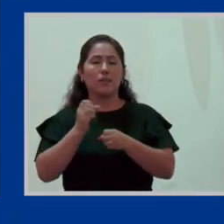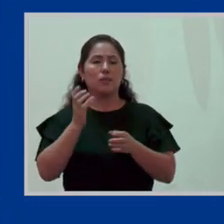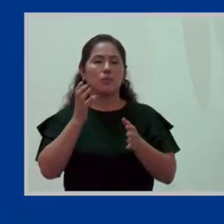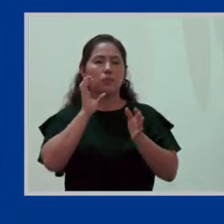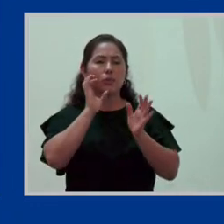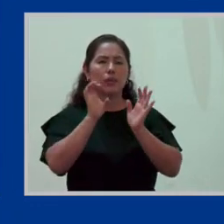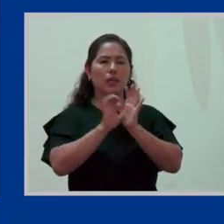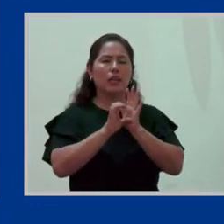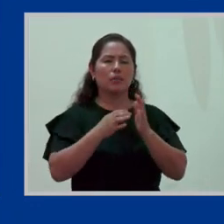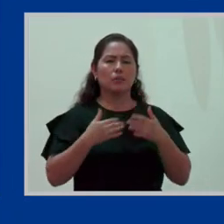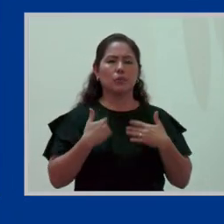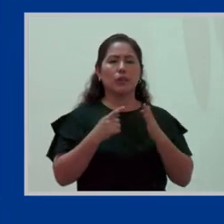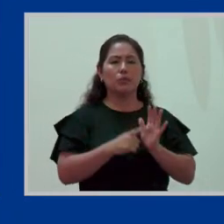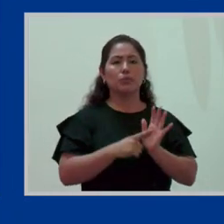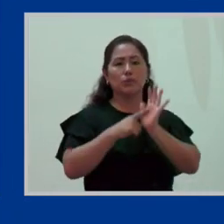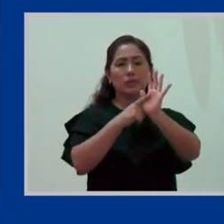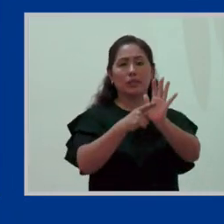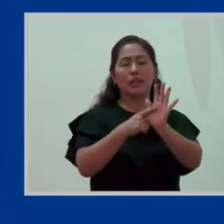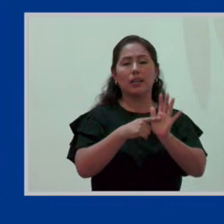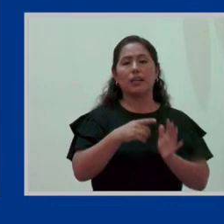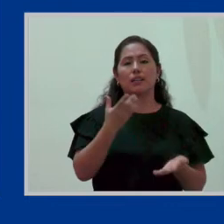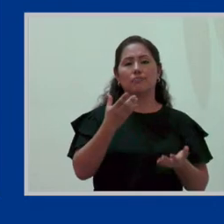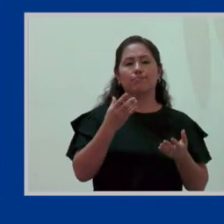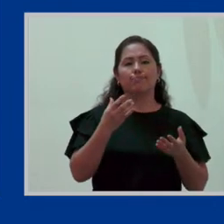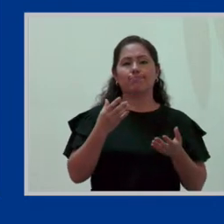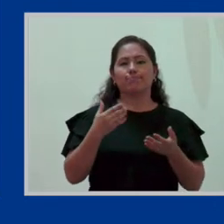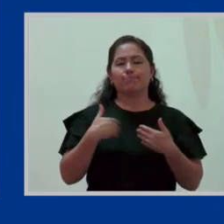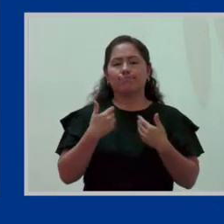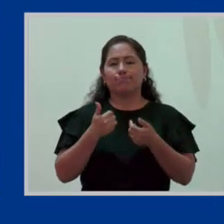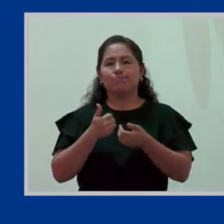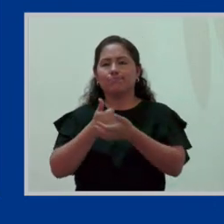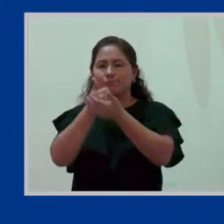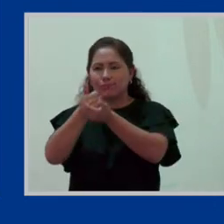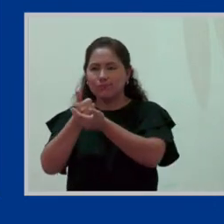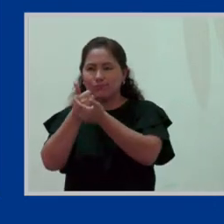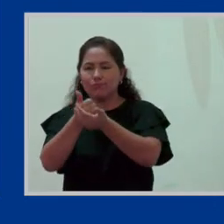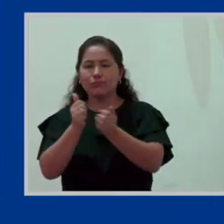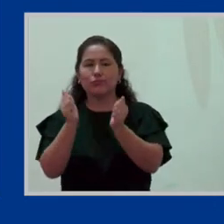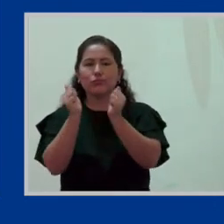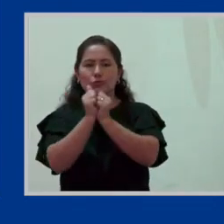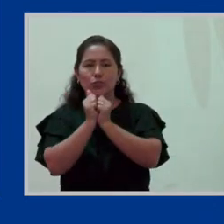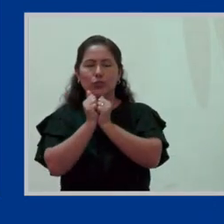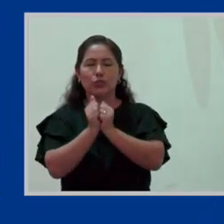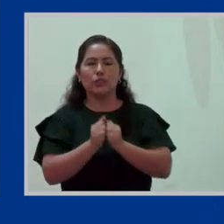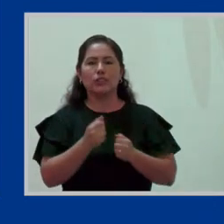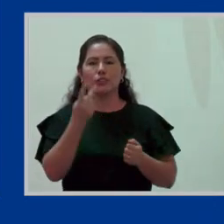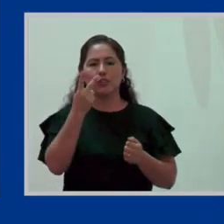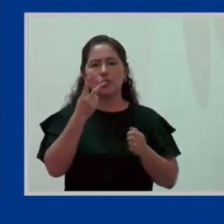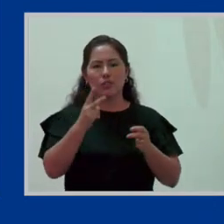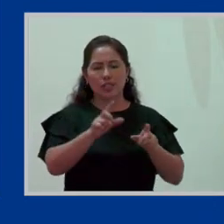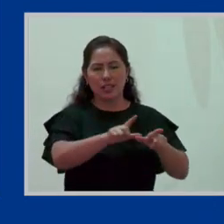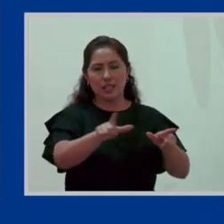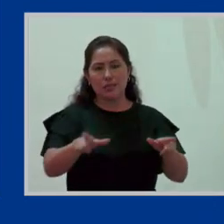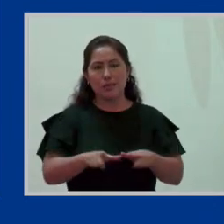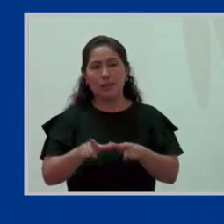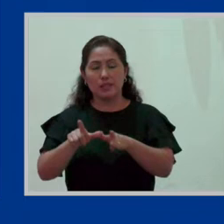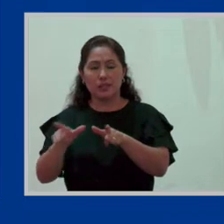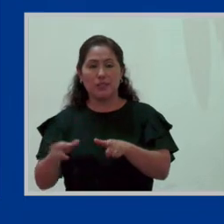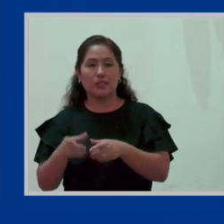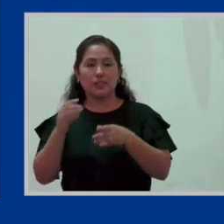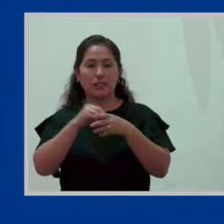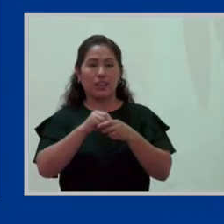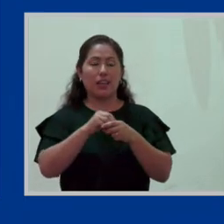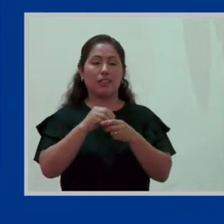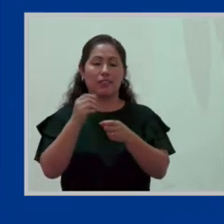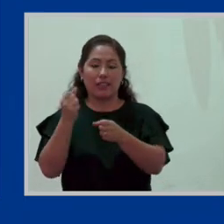ejemplo, fomentar la conciliación, la tan añorada conciliación entre esos dos espacios, del trabajo y de la